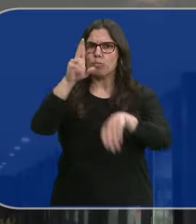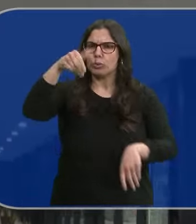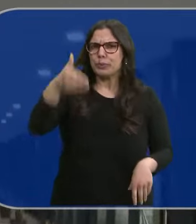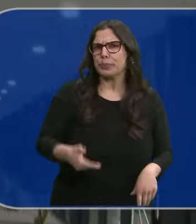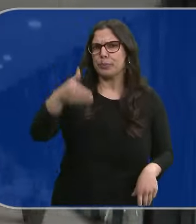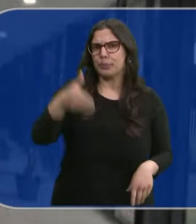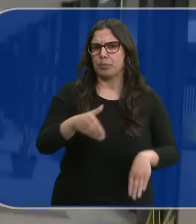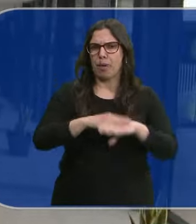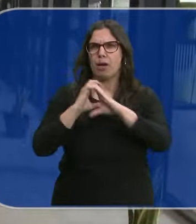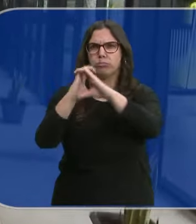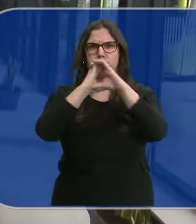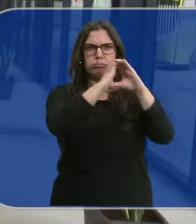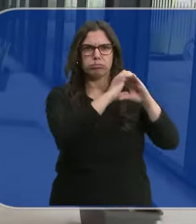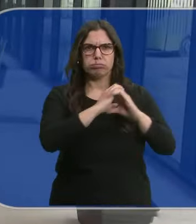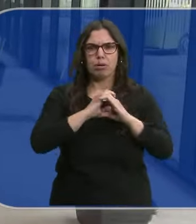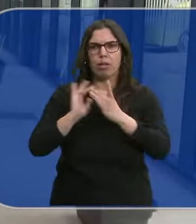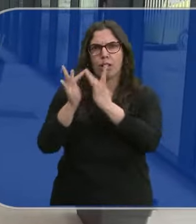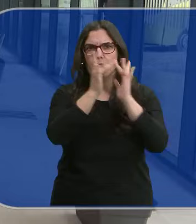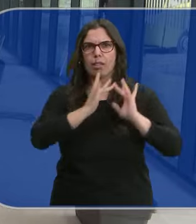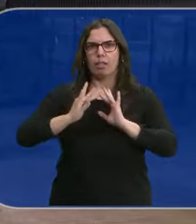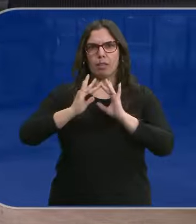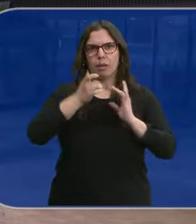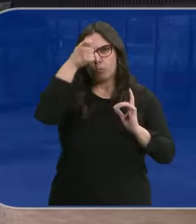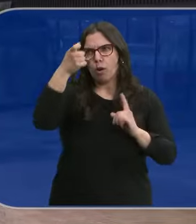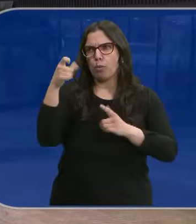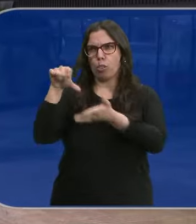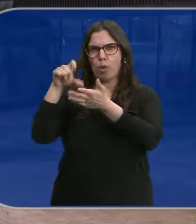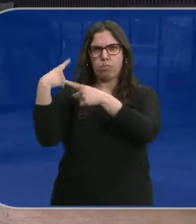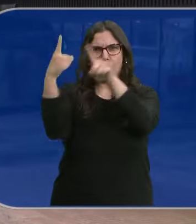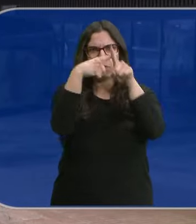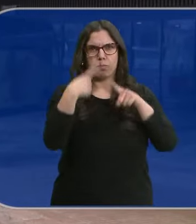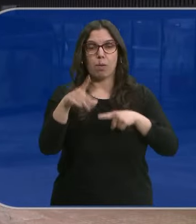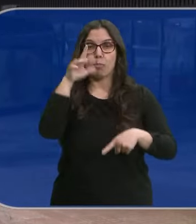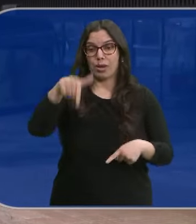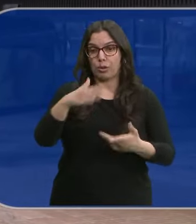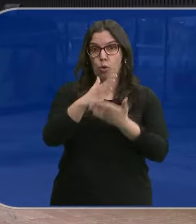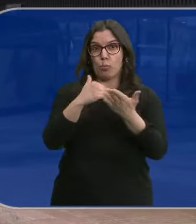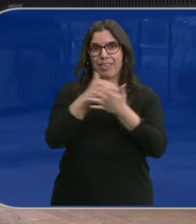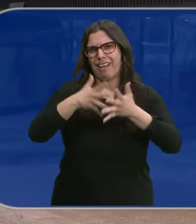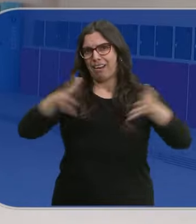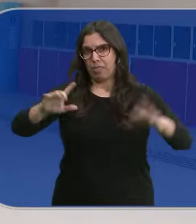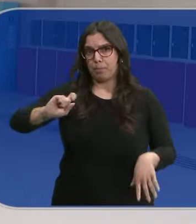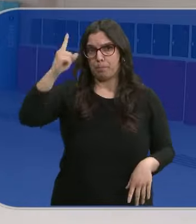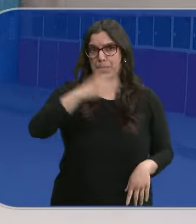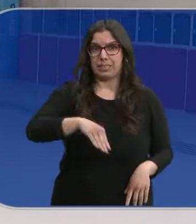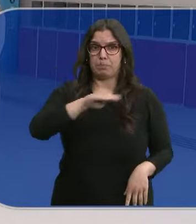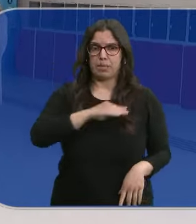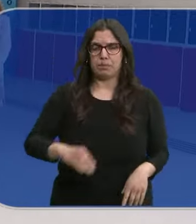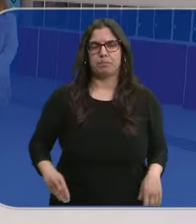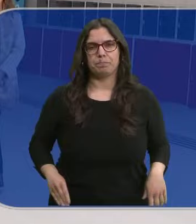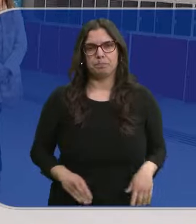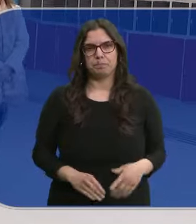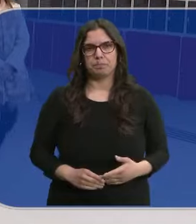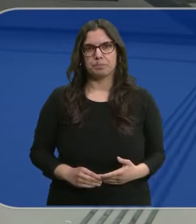para comunicar los diferentes núcleos de población de la comunidad autónoma más extensa de toda